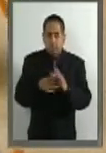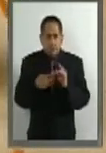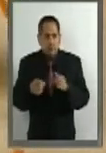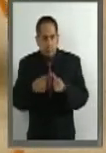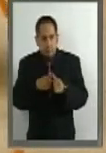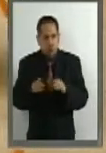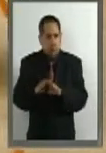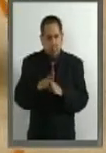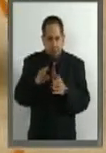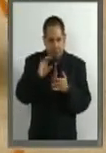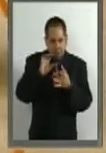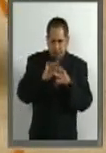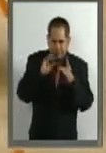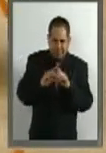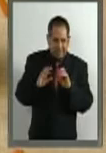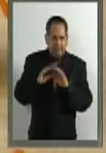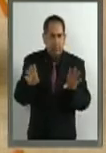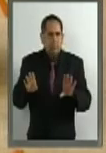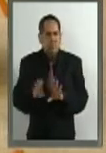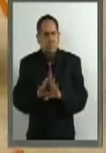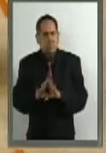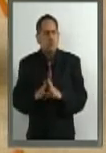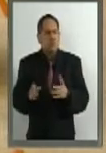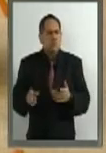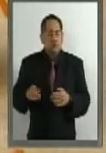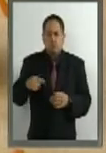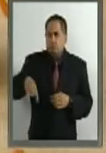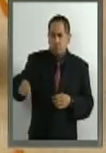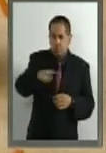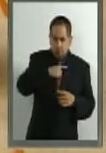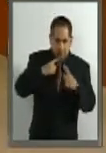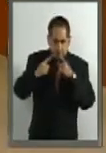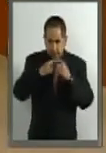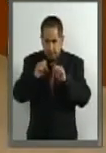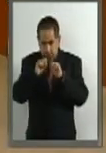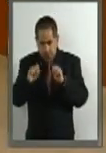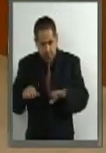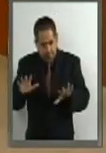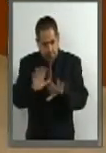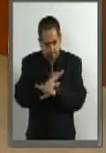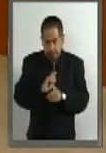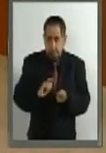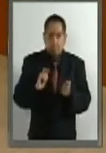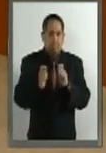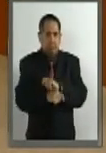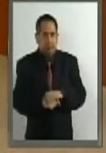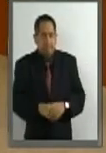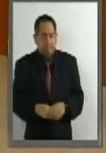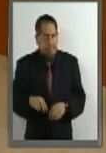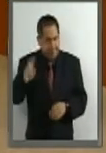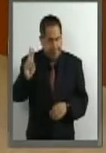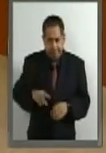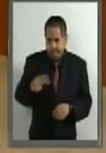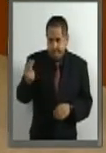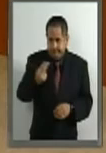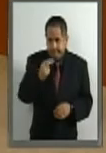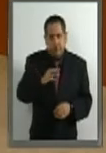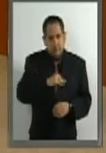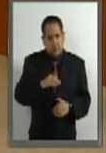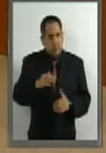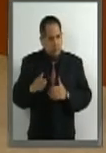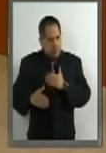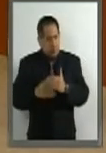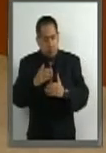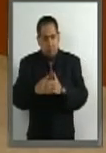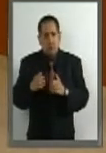precisiones con el objeto de lograr una armonización del sistema. En lo particular, es necesario fortalecer los procedimientos